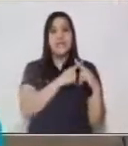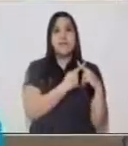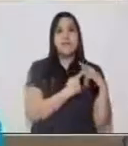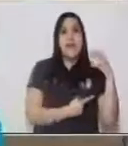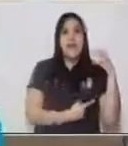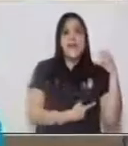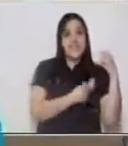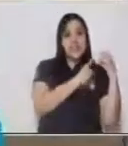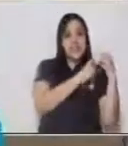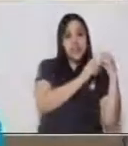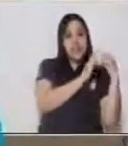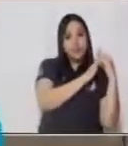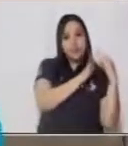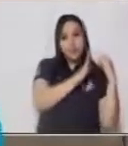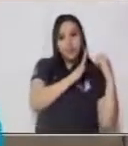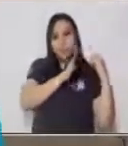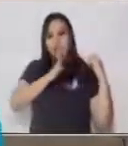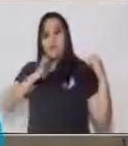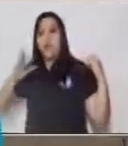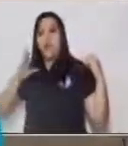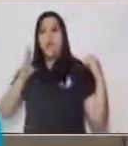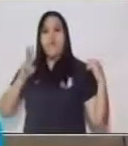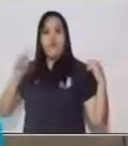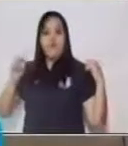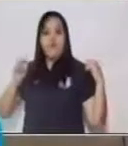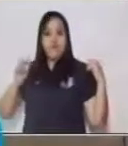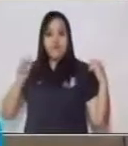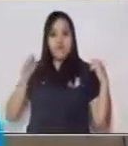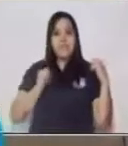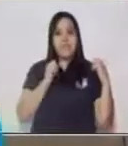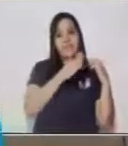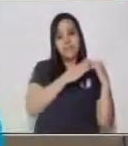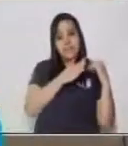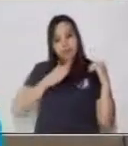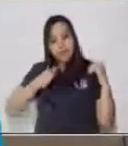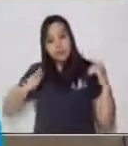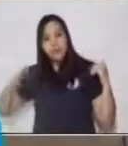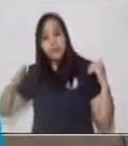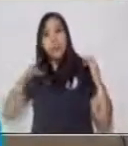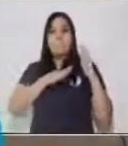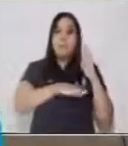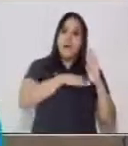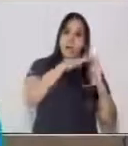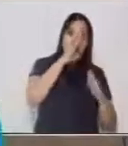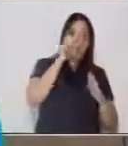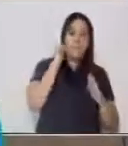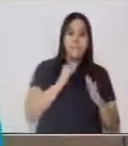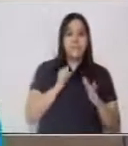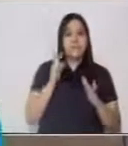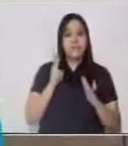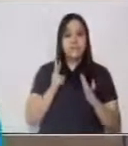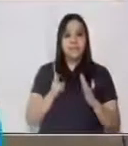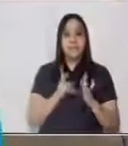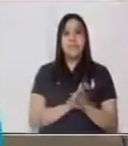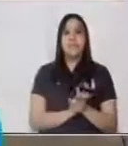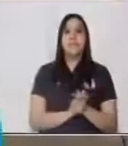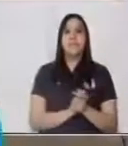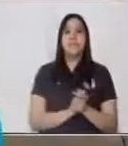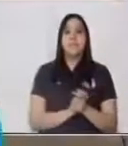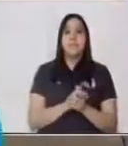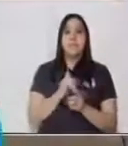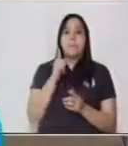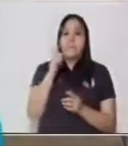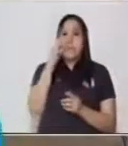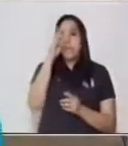hasta llegar a 20. El número aumenta, ¿verdad? Va del menor al mayor. Eso es muy